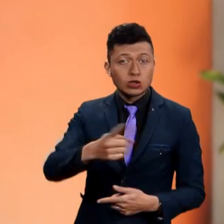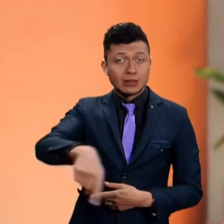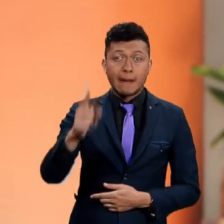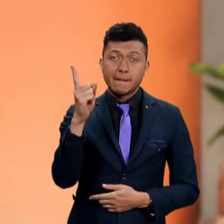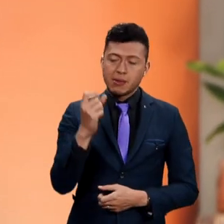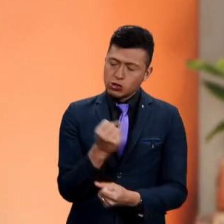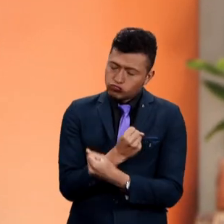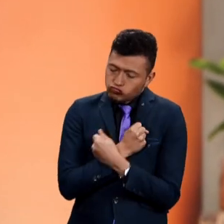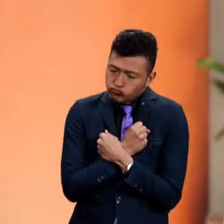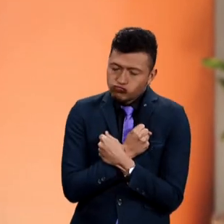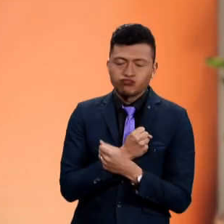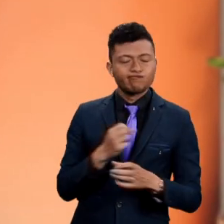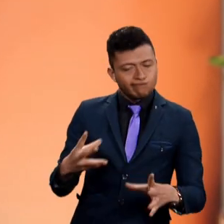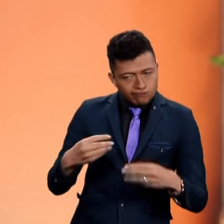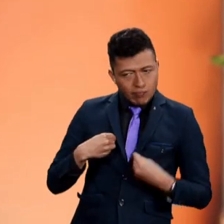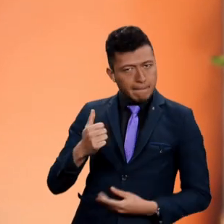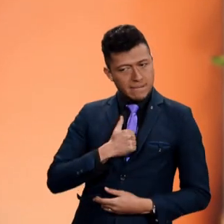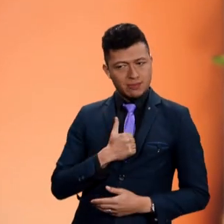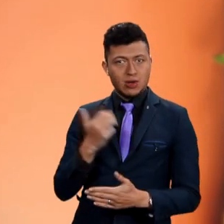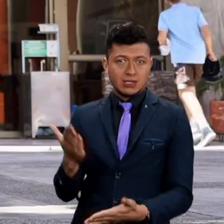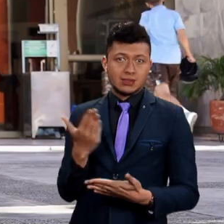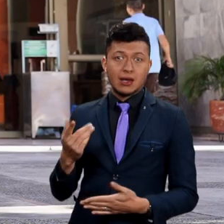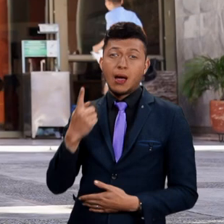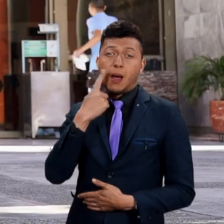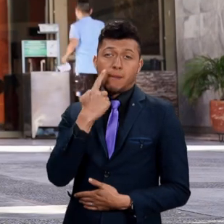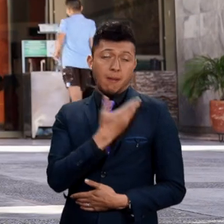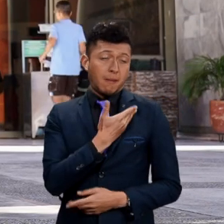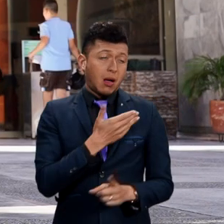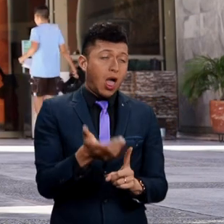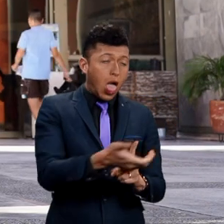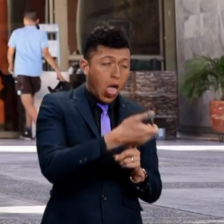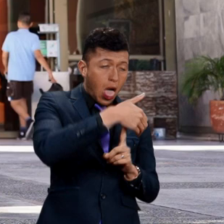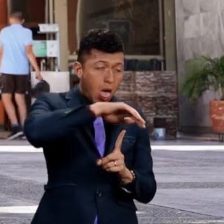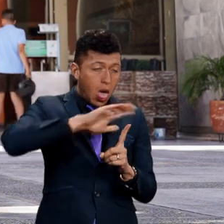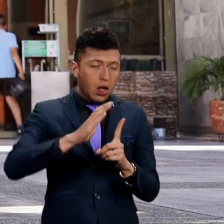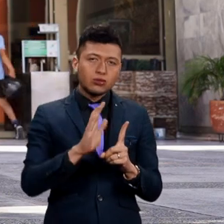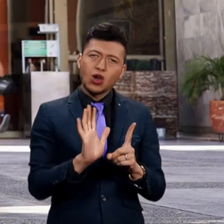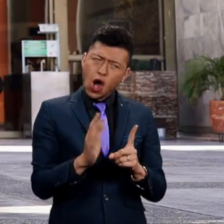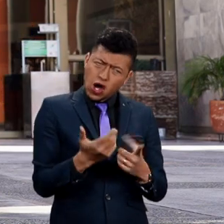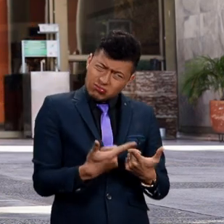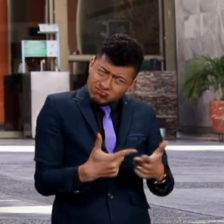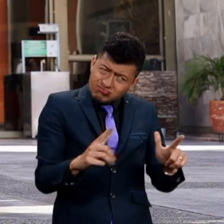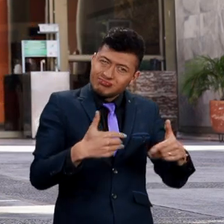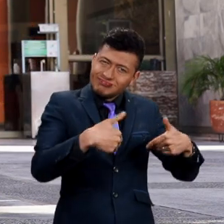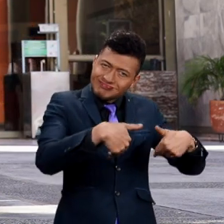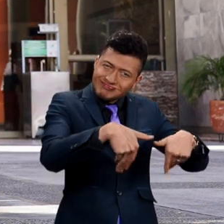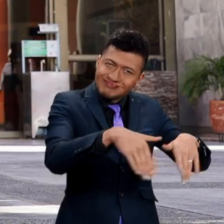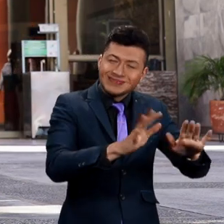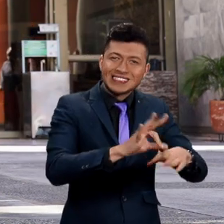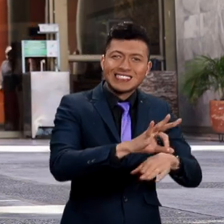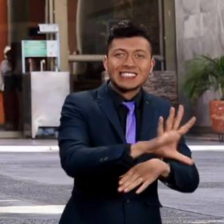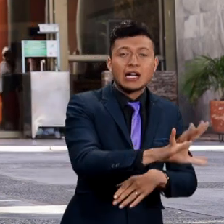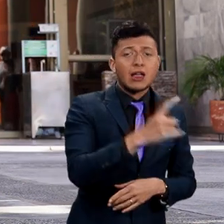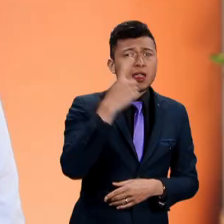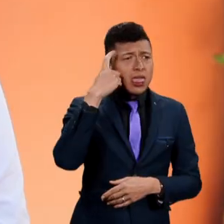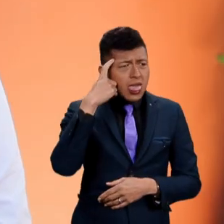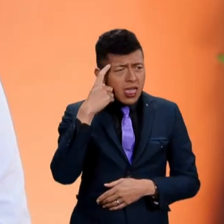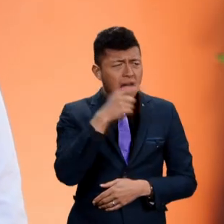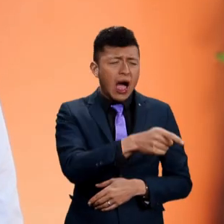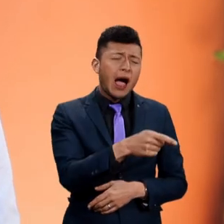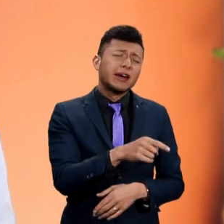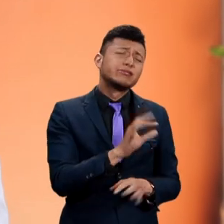luchadores pero que ante todo se quieran y se acepten como son y para que los papás no los sobreprotejan tanto sino que los vayan soltando,